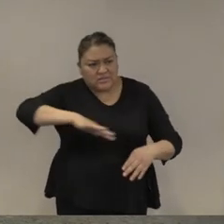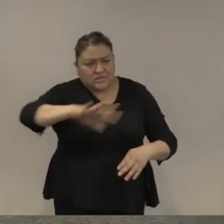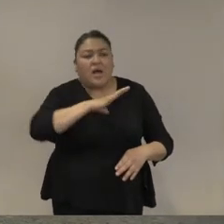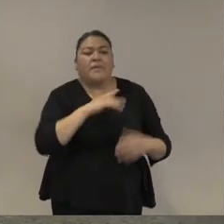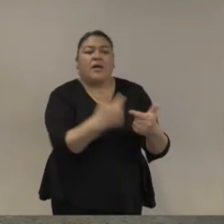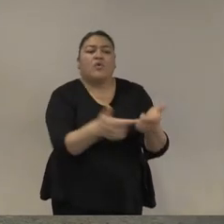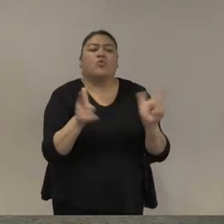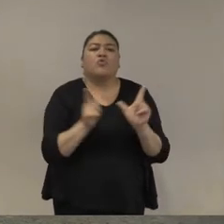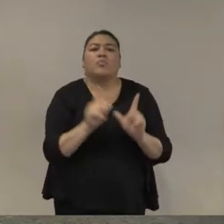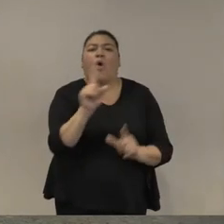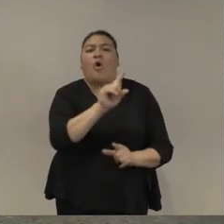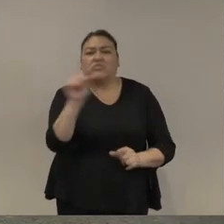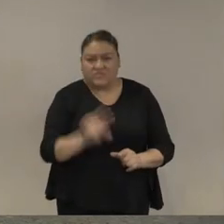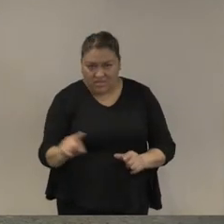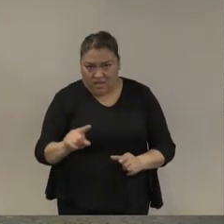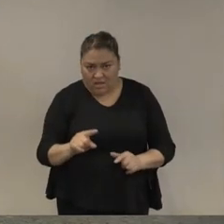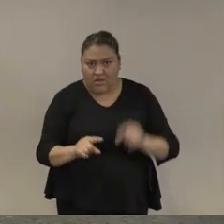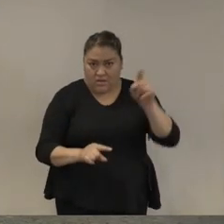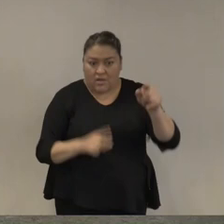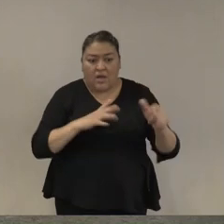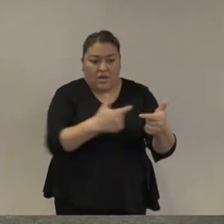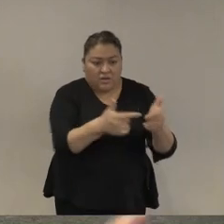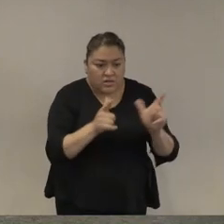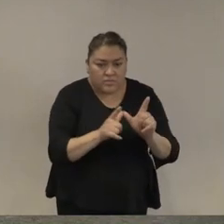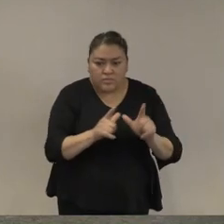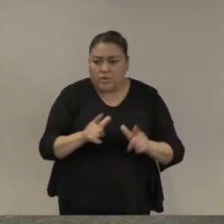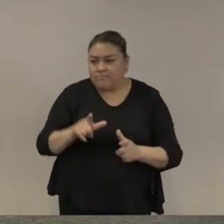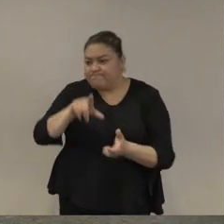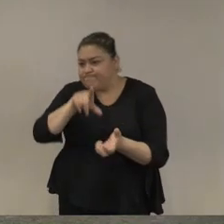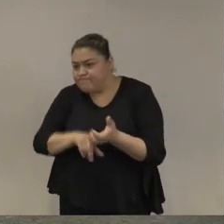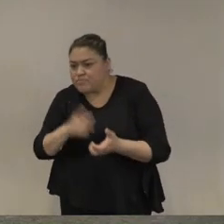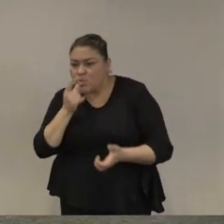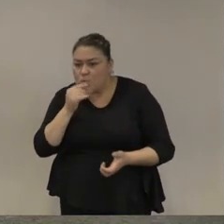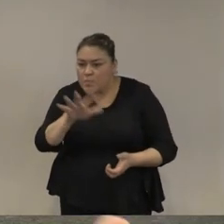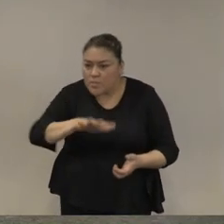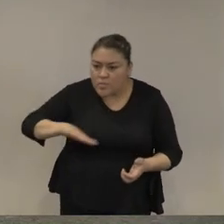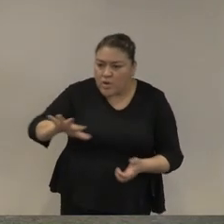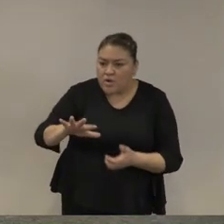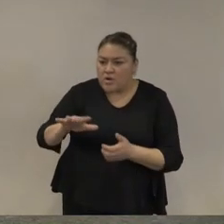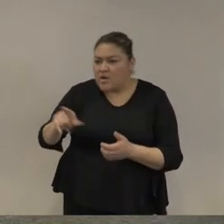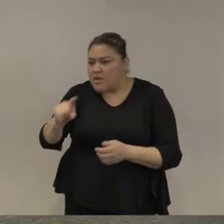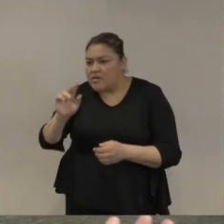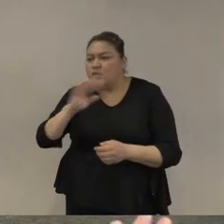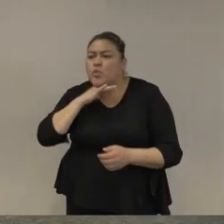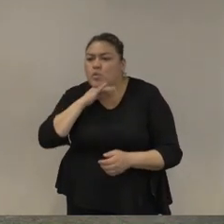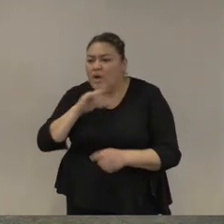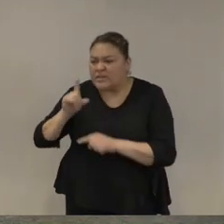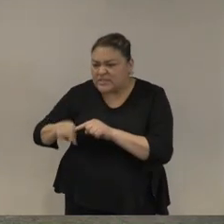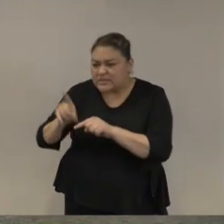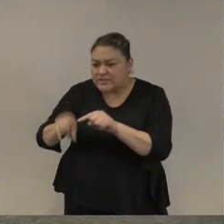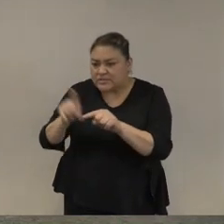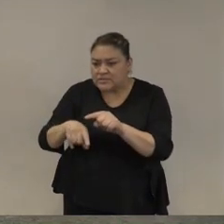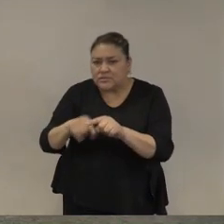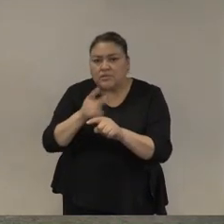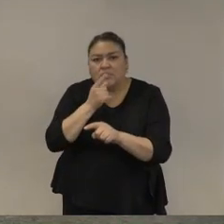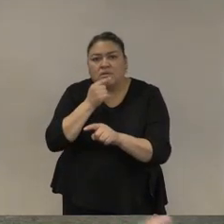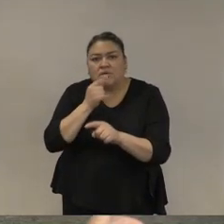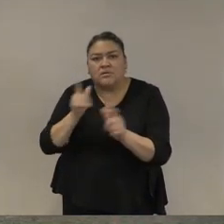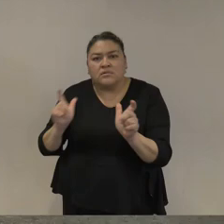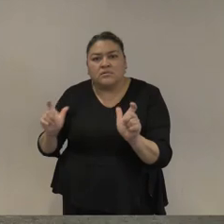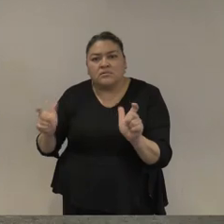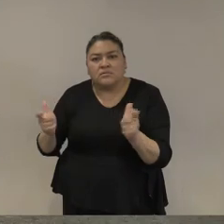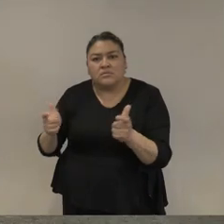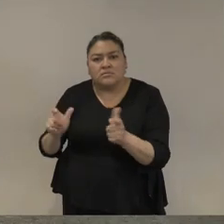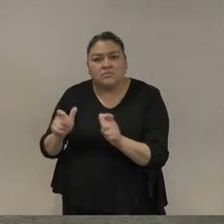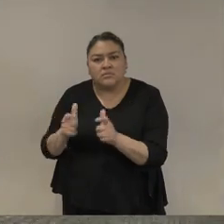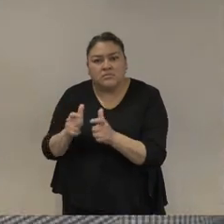Zetas la limpia de policías los llevó a terminar con menos policías que los que tenían y con una mayor